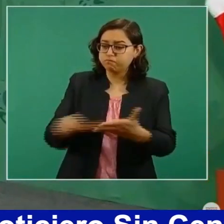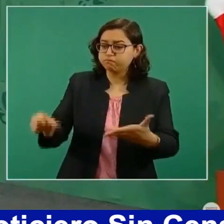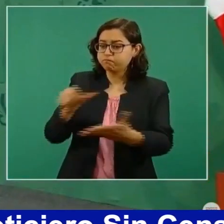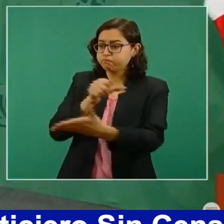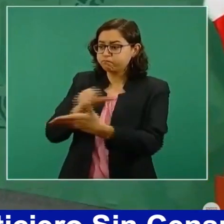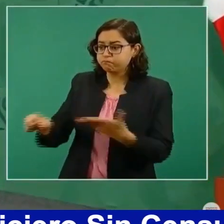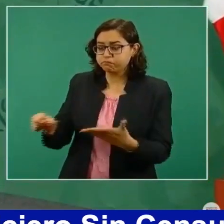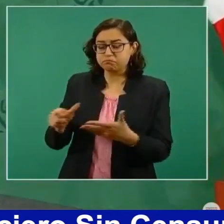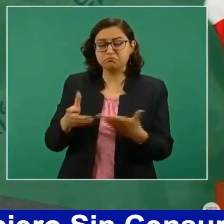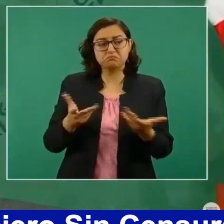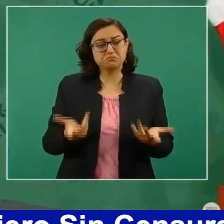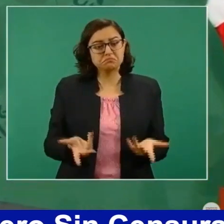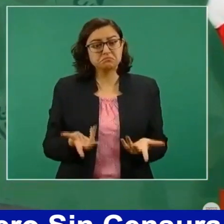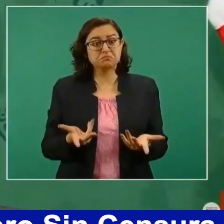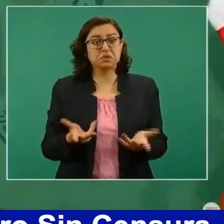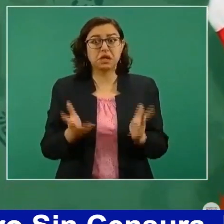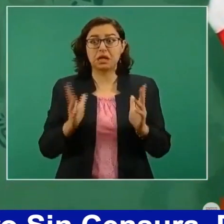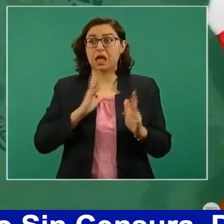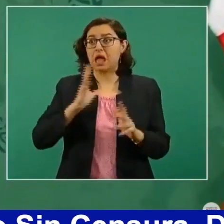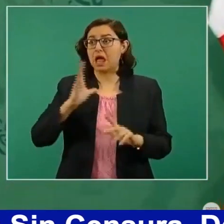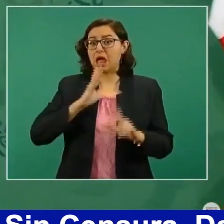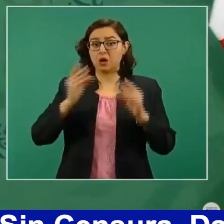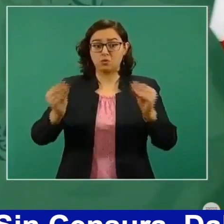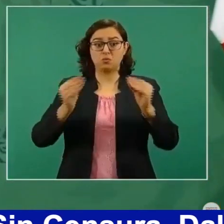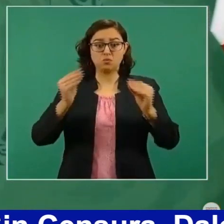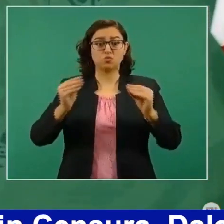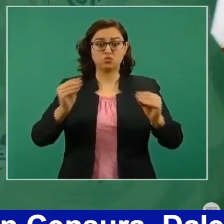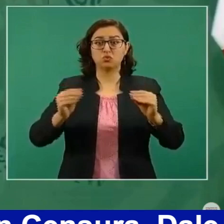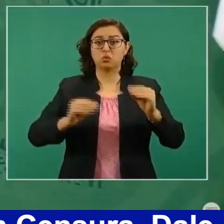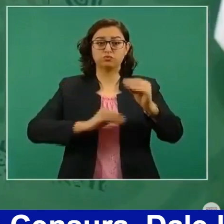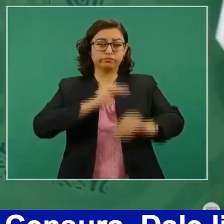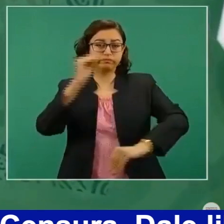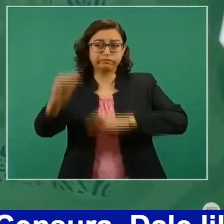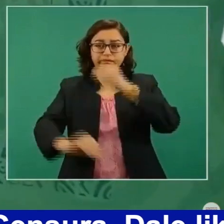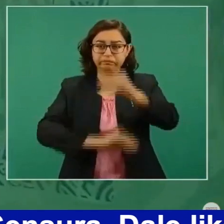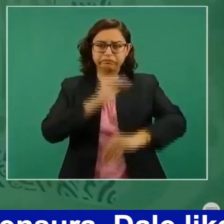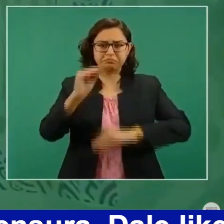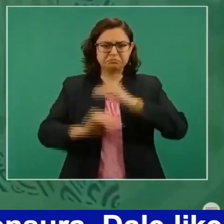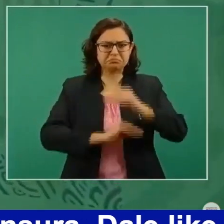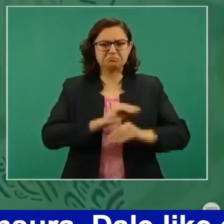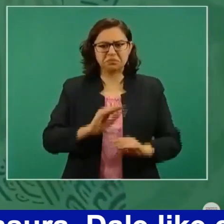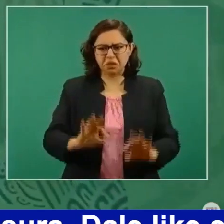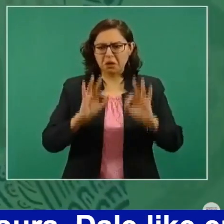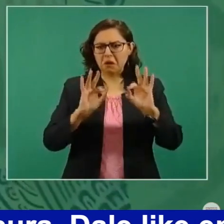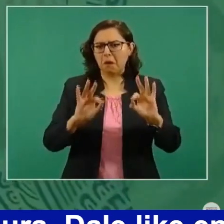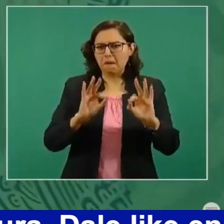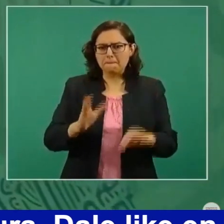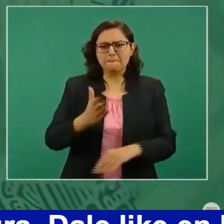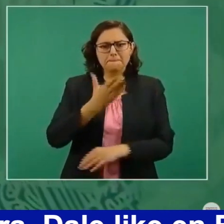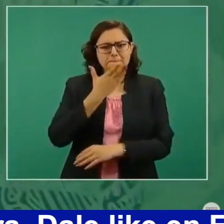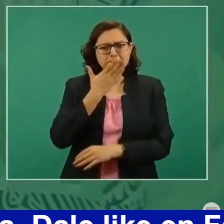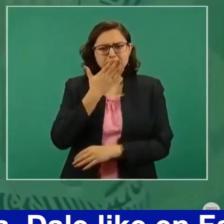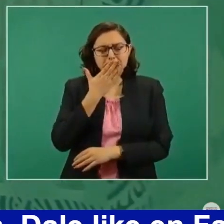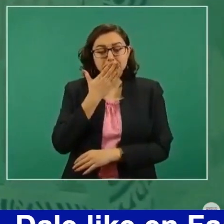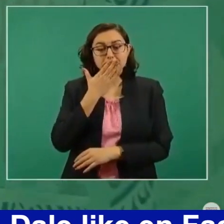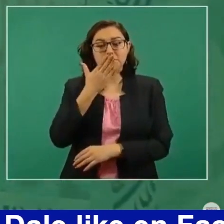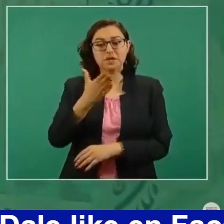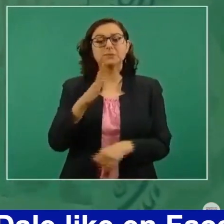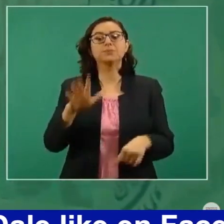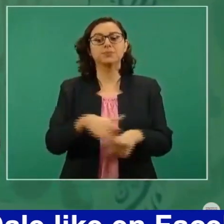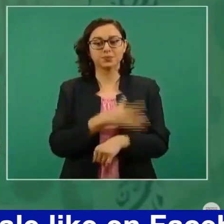pues ha generado una polémica que yo considero buena, porque vamos a